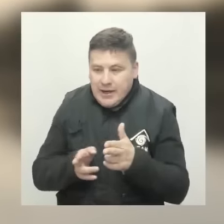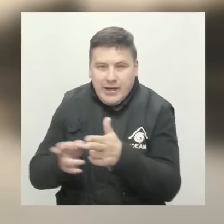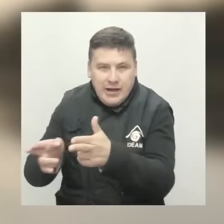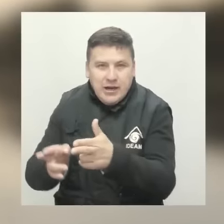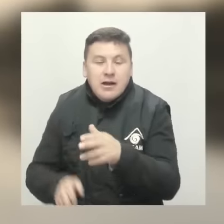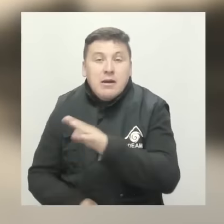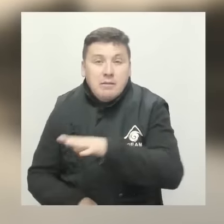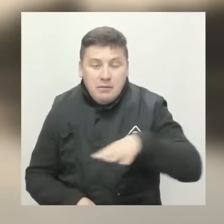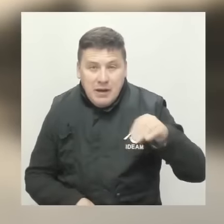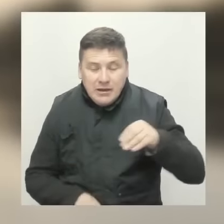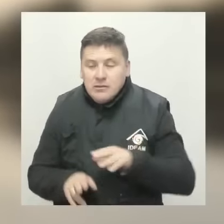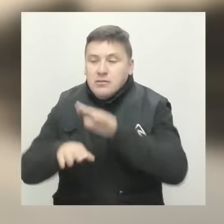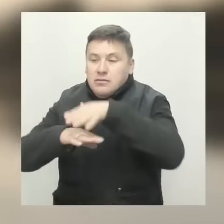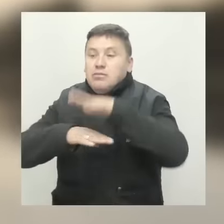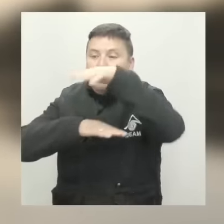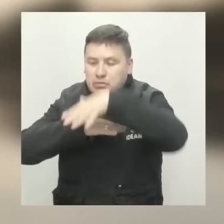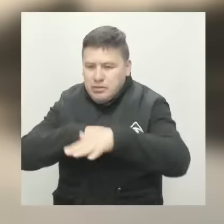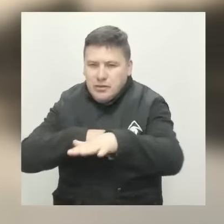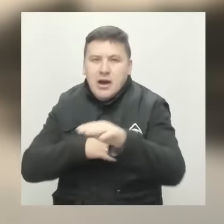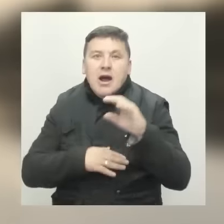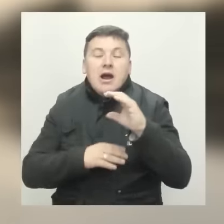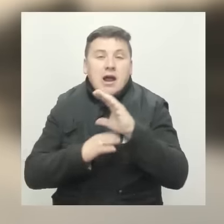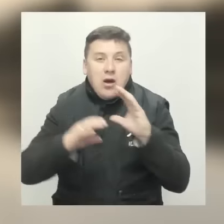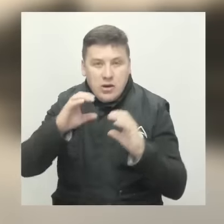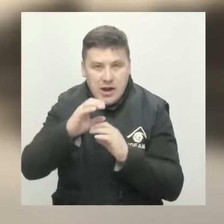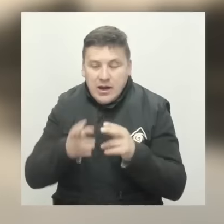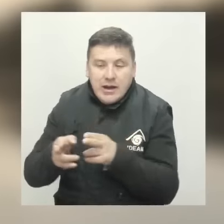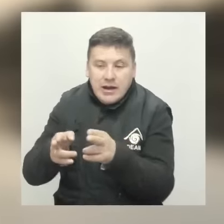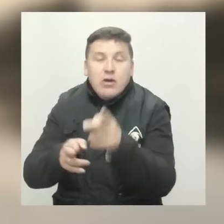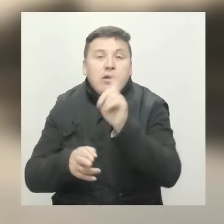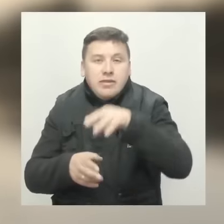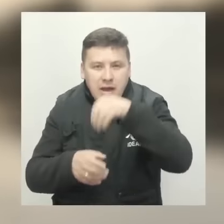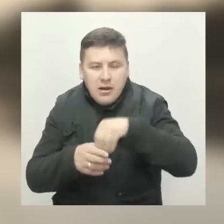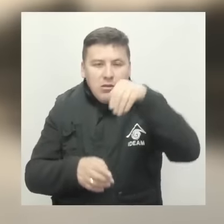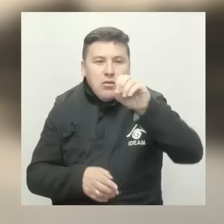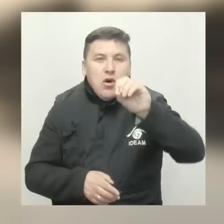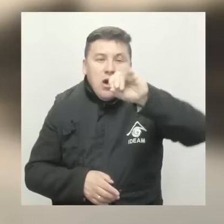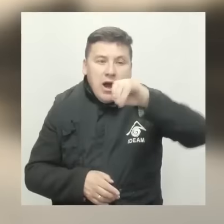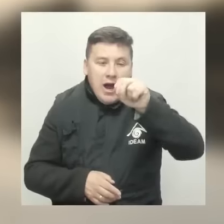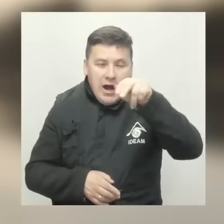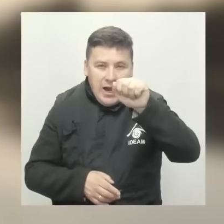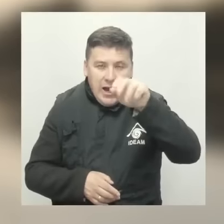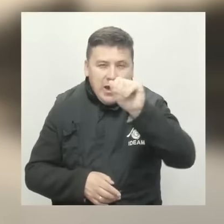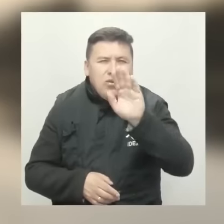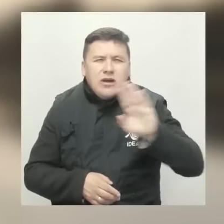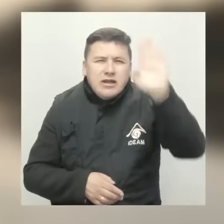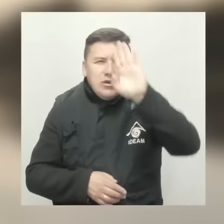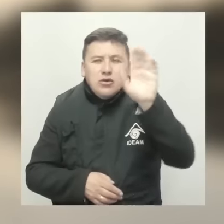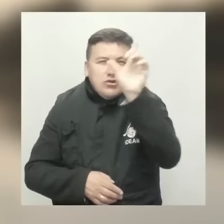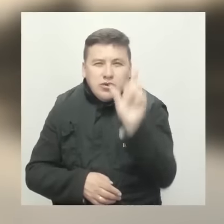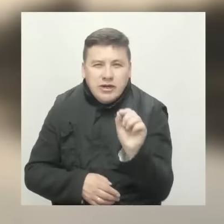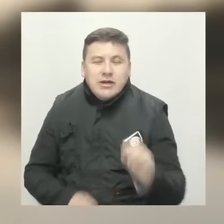ríos Magdalena a la altura del Banco y en el río Cauca. También en sectores de la Mojana a la altura de Guarandá en los departamentos de Sucre.